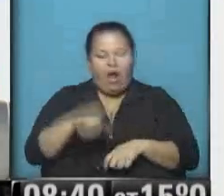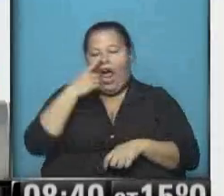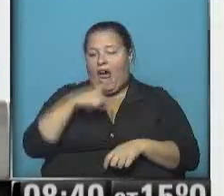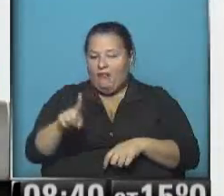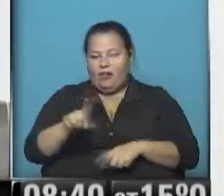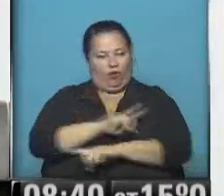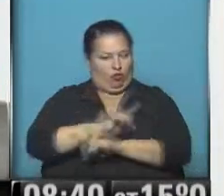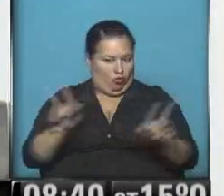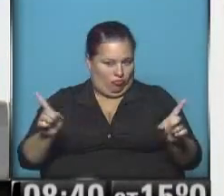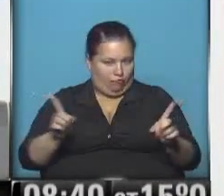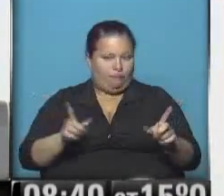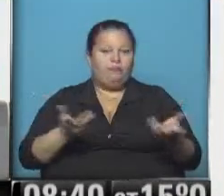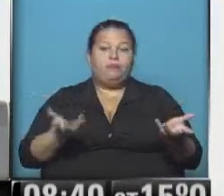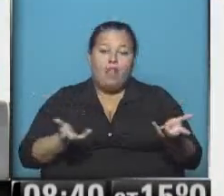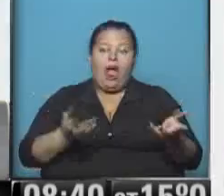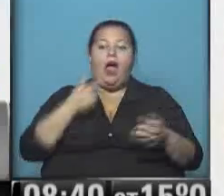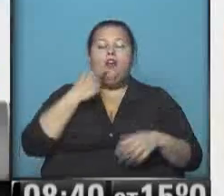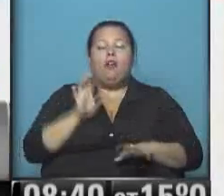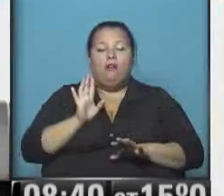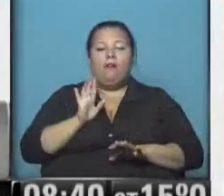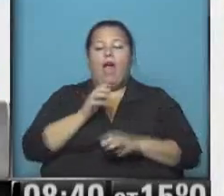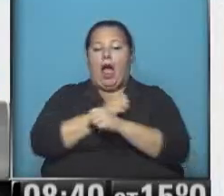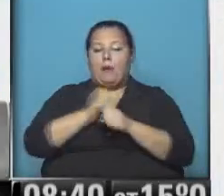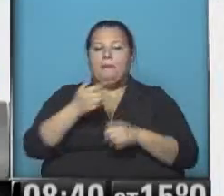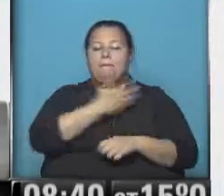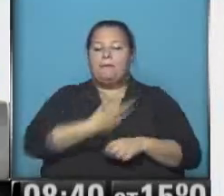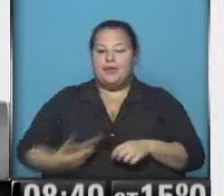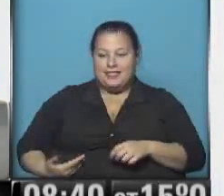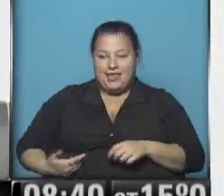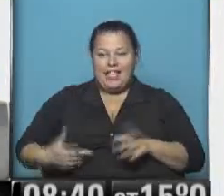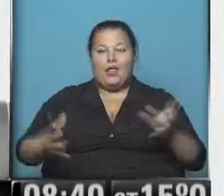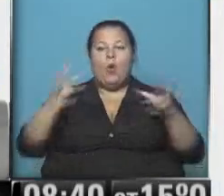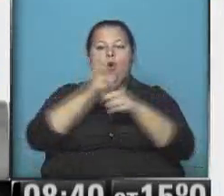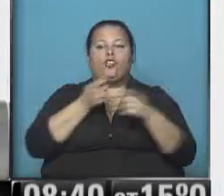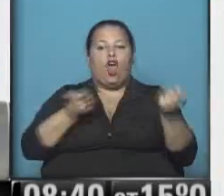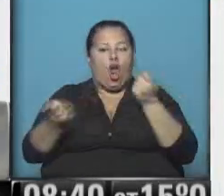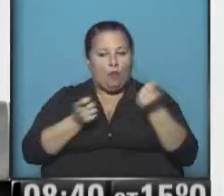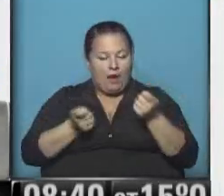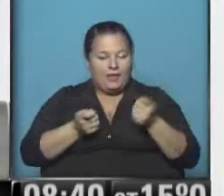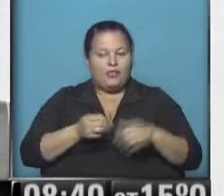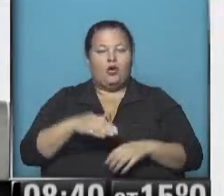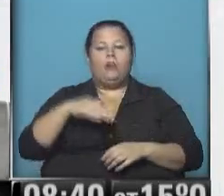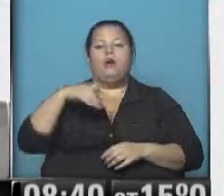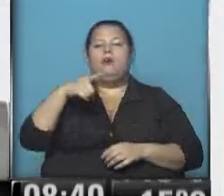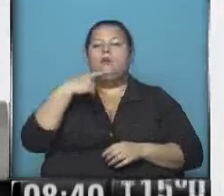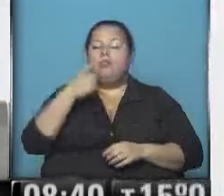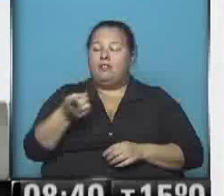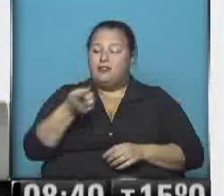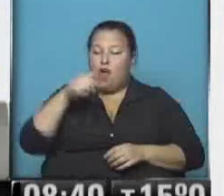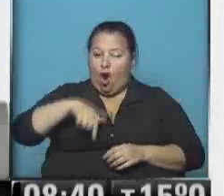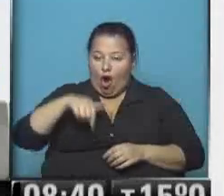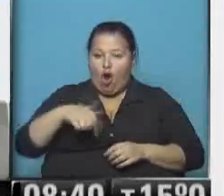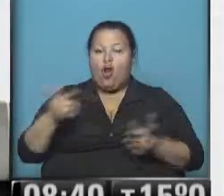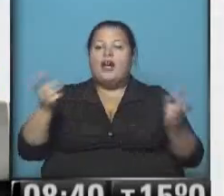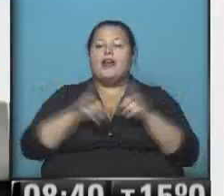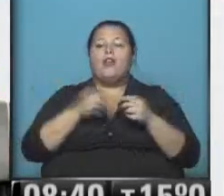no lo hará. Bueno, por lo menos eso es lo que confirmó el Presidente de la Bolsa de Comercio, Adelmo Gaby, porque recordemos que hoy la